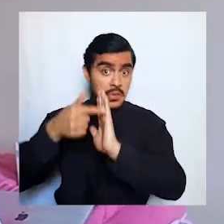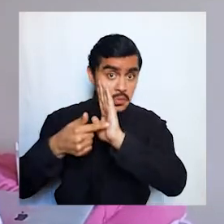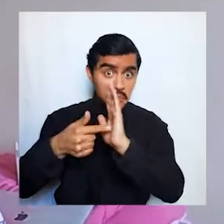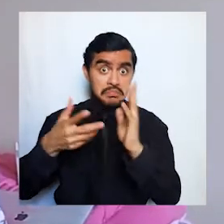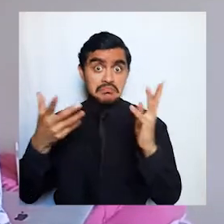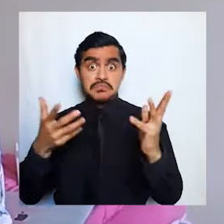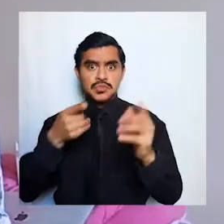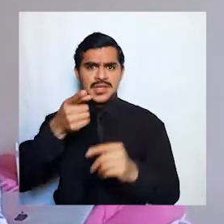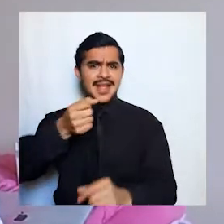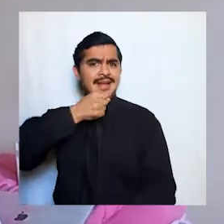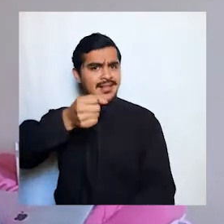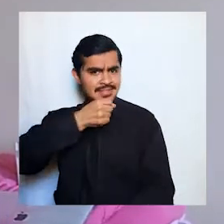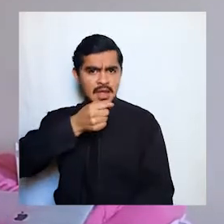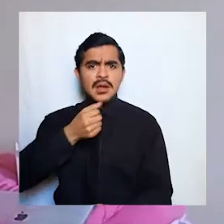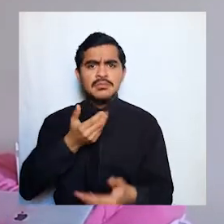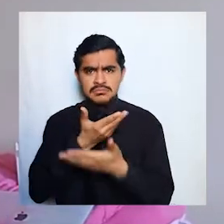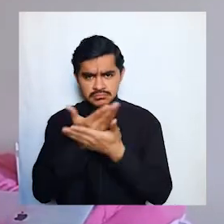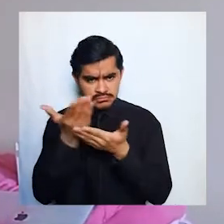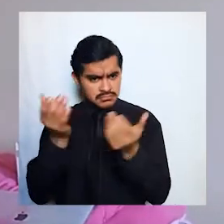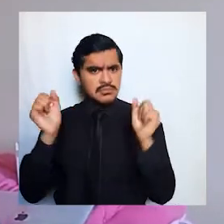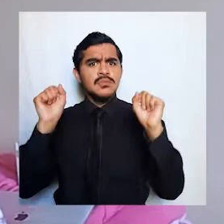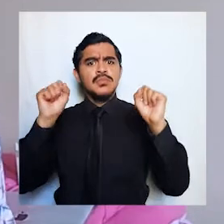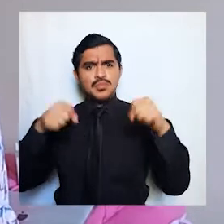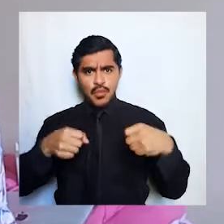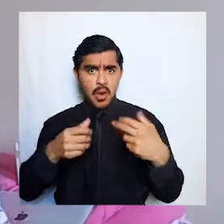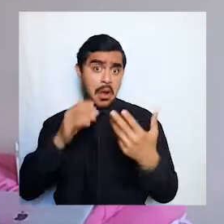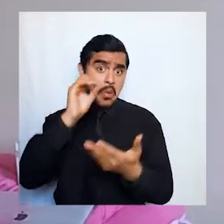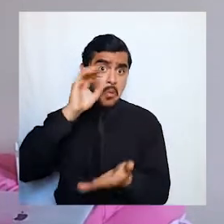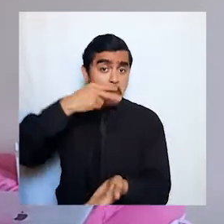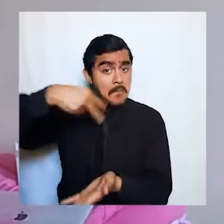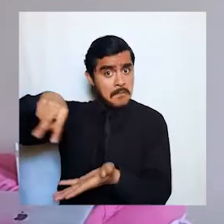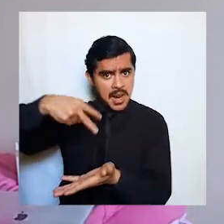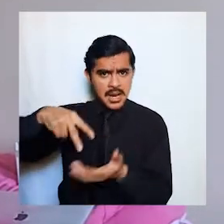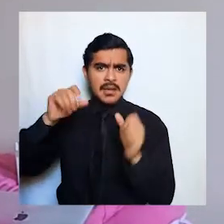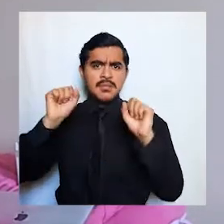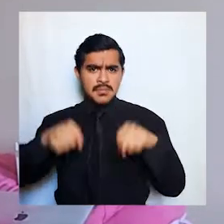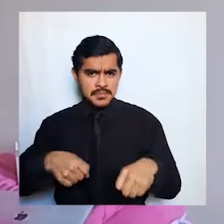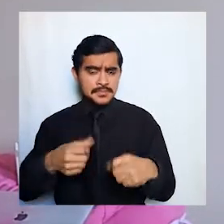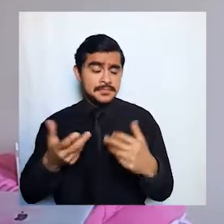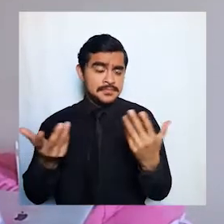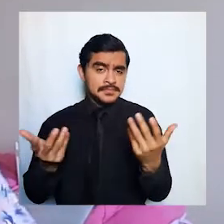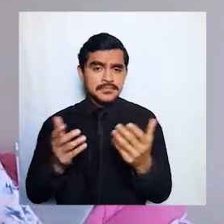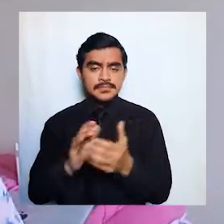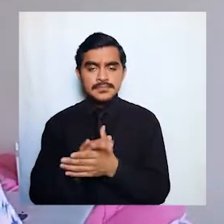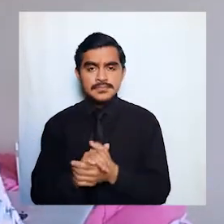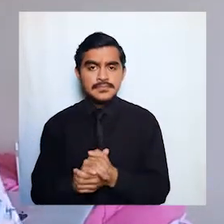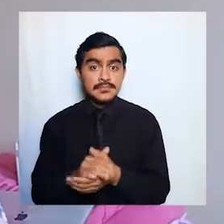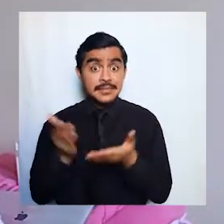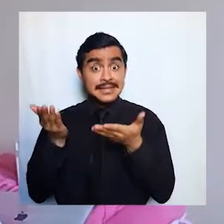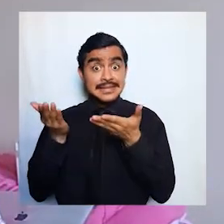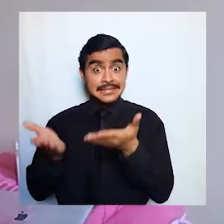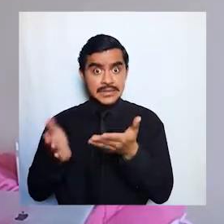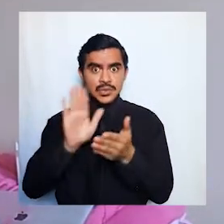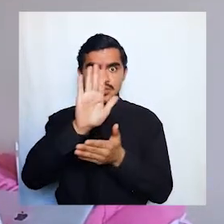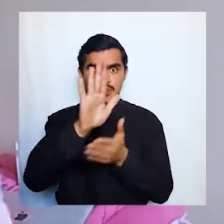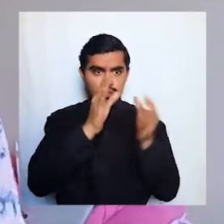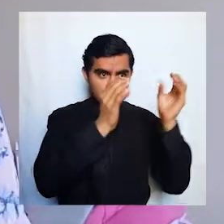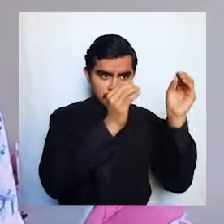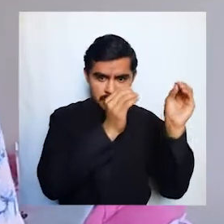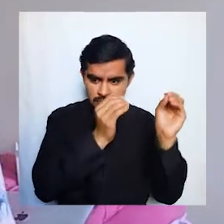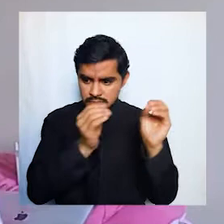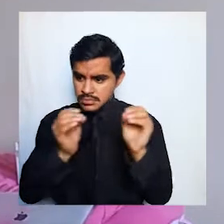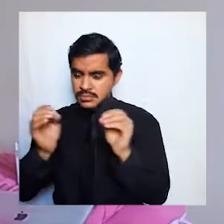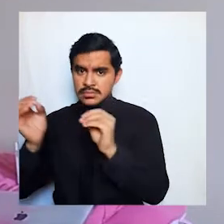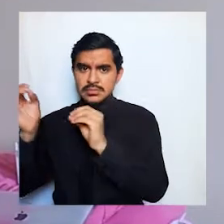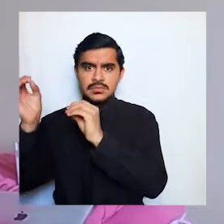porque si te gusta cantar también lo puedes hacer o si te gusta bailar entonces con esta manera te vas a organizar y vas a